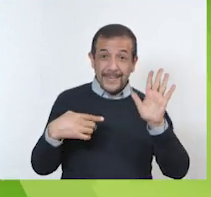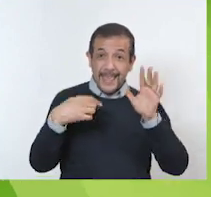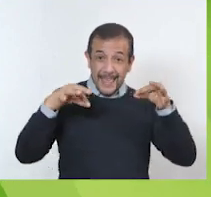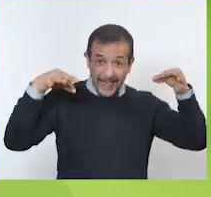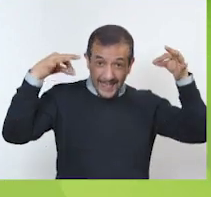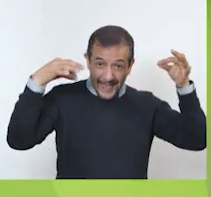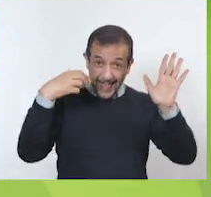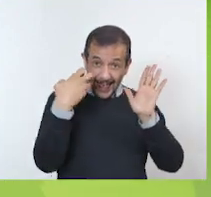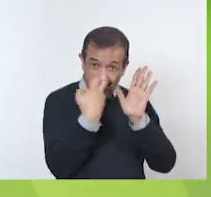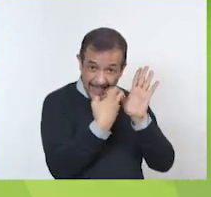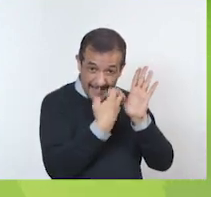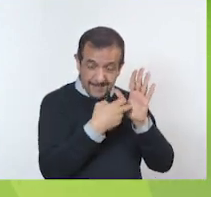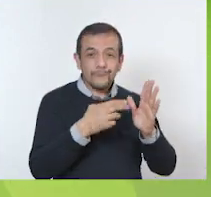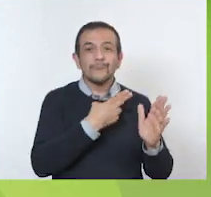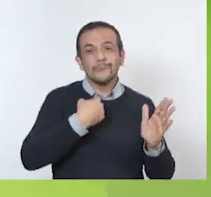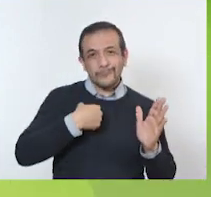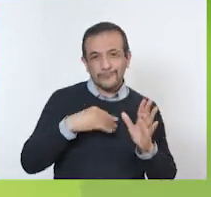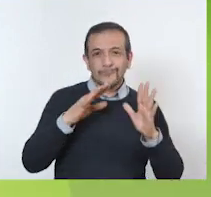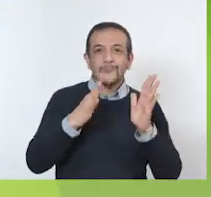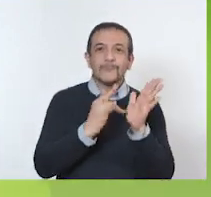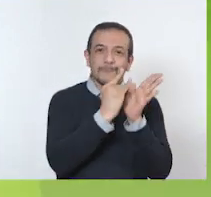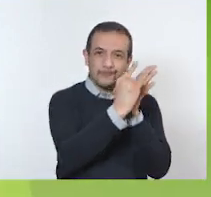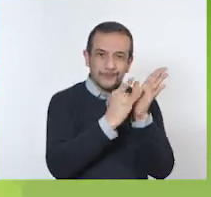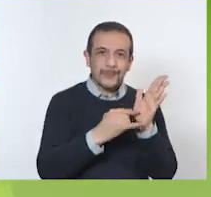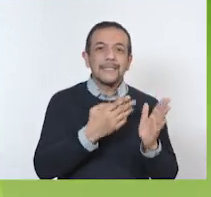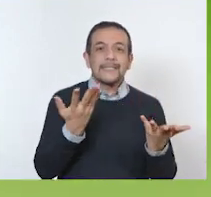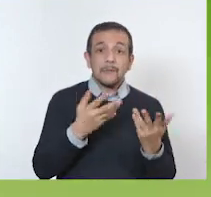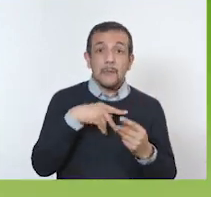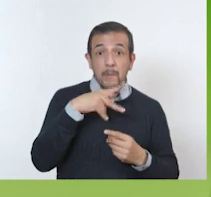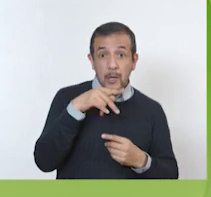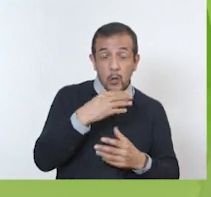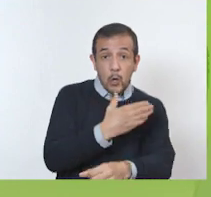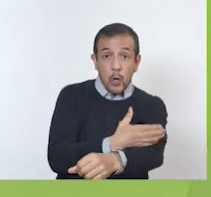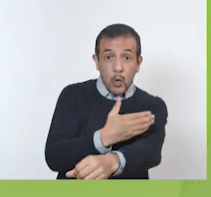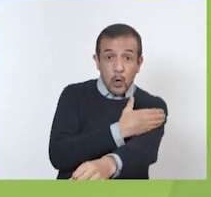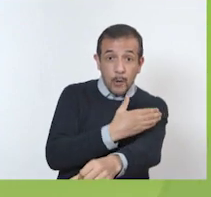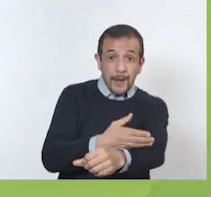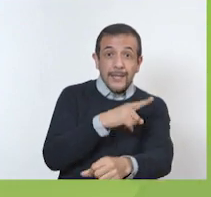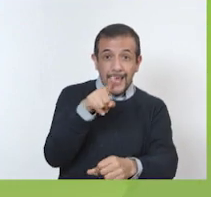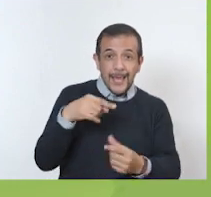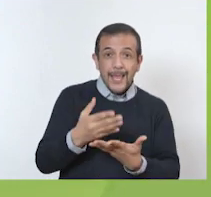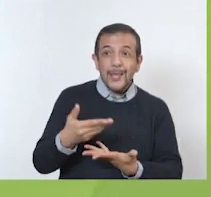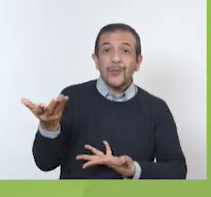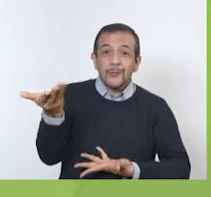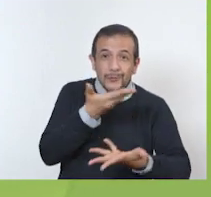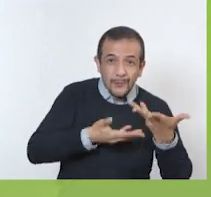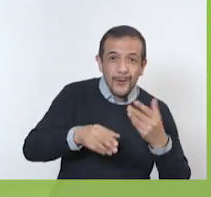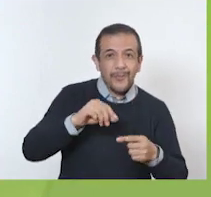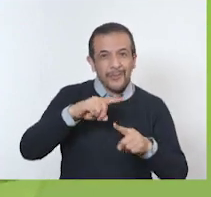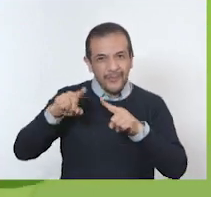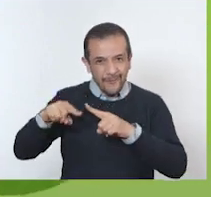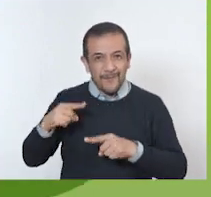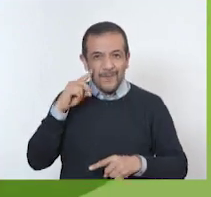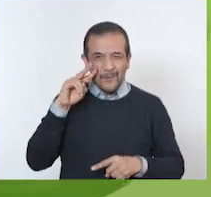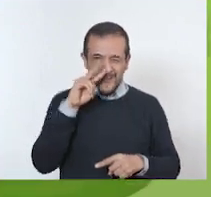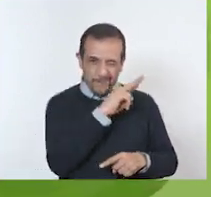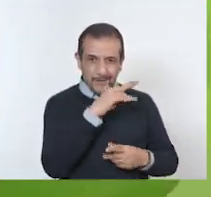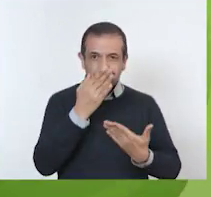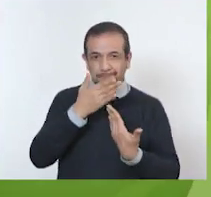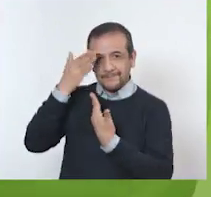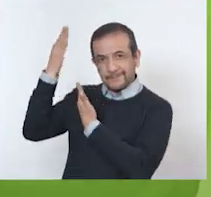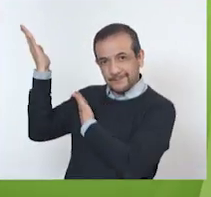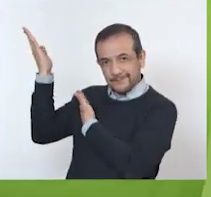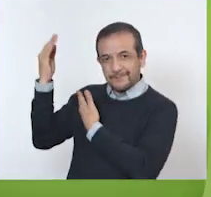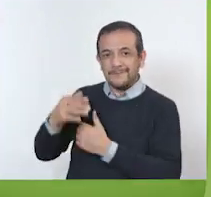Este fue el cartel que nosotros hicimos, pero nuestros compañeros nos compartieron otros. Vamos a ver algunos de ellos.